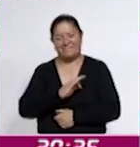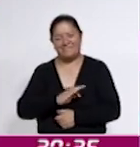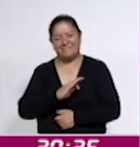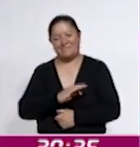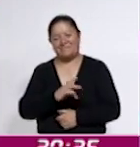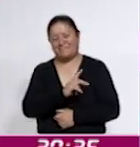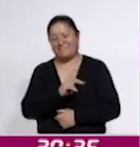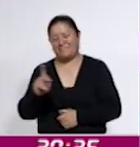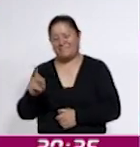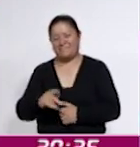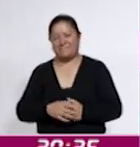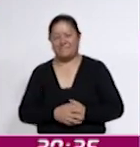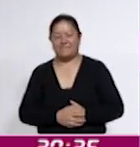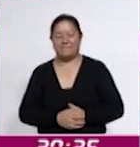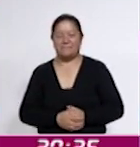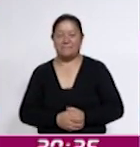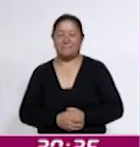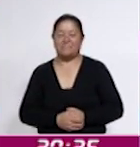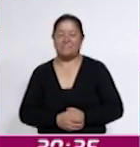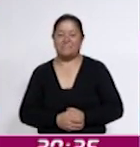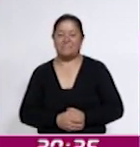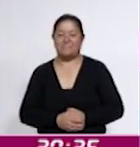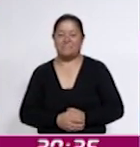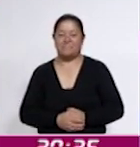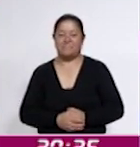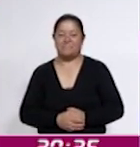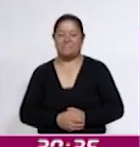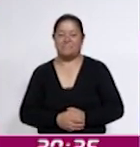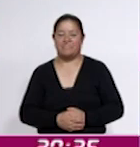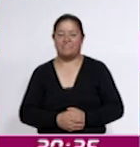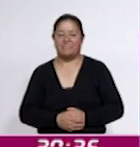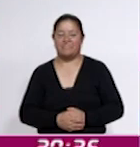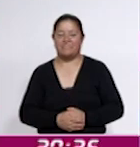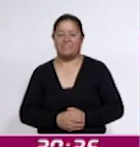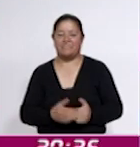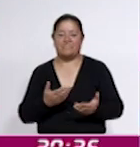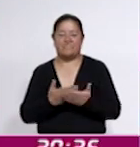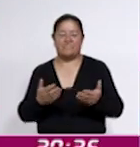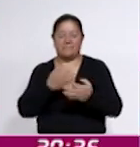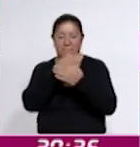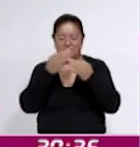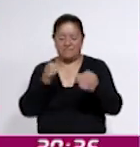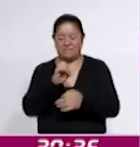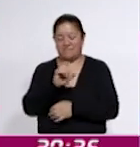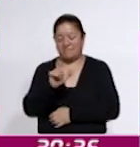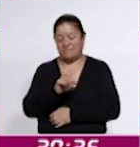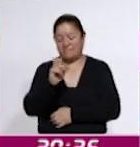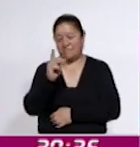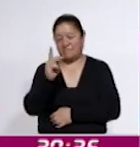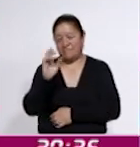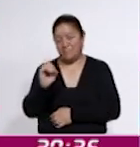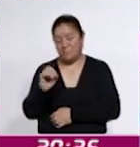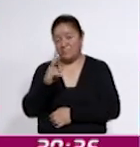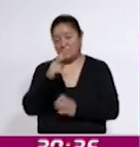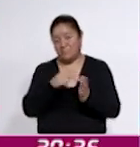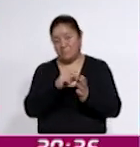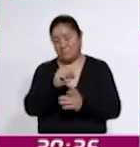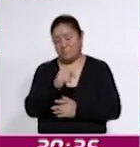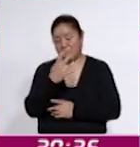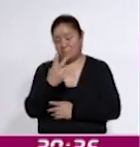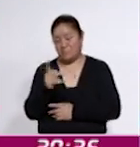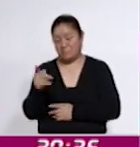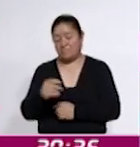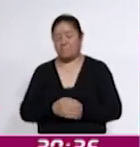ellos. Y bien, le informo ahora que la Expo 2024, hecho en Tlaxcala, Orgullo e